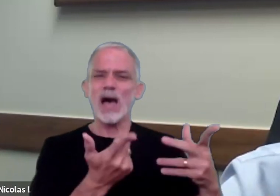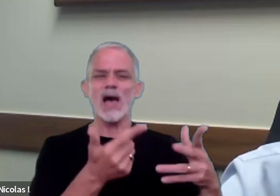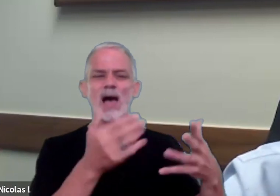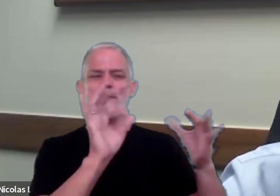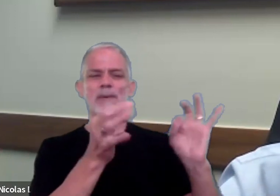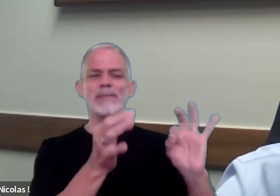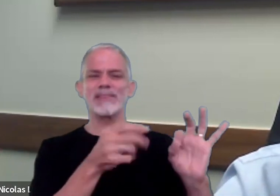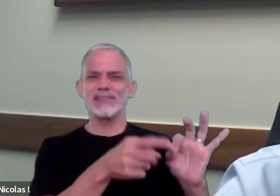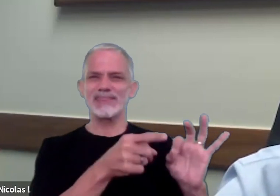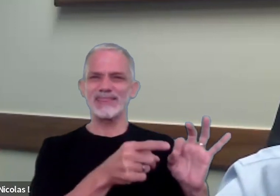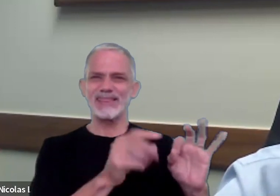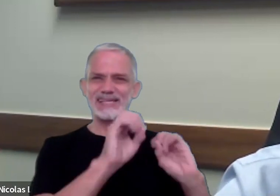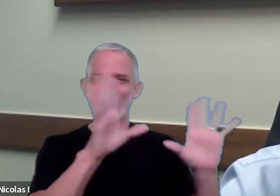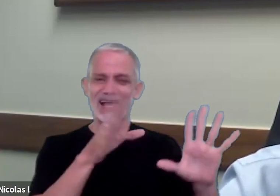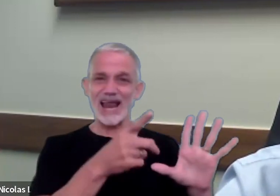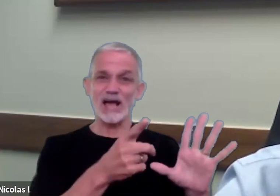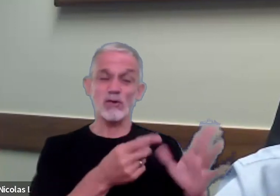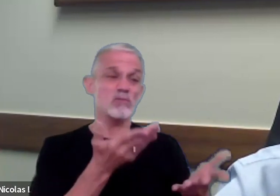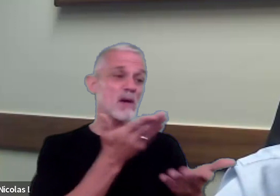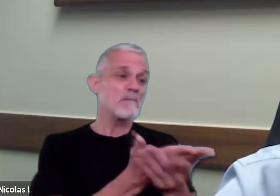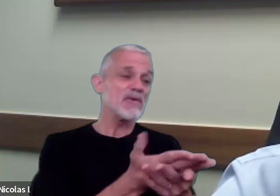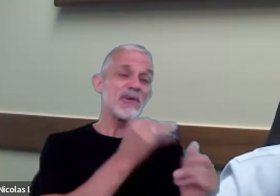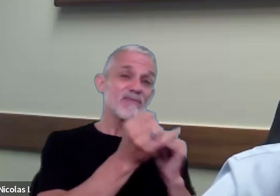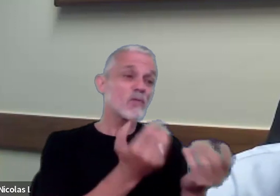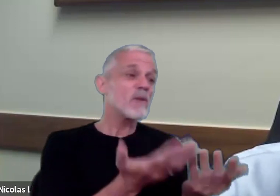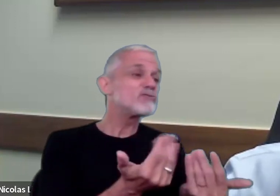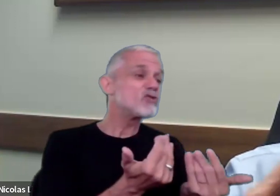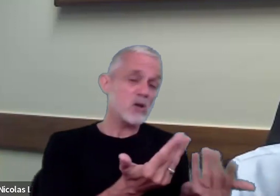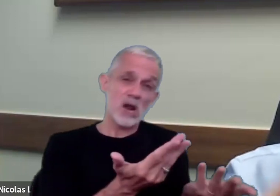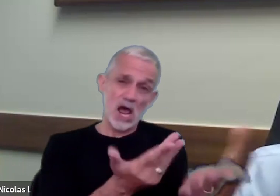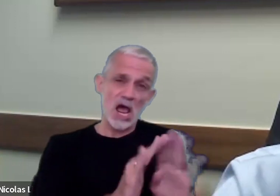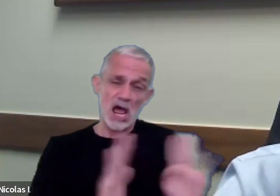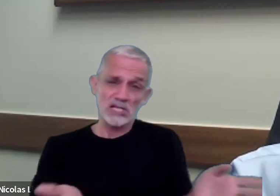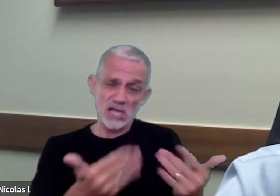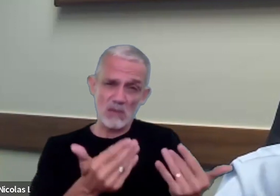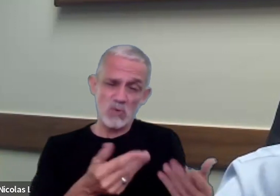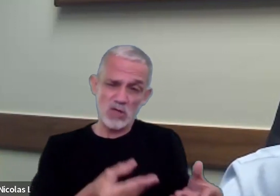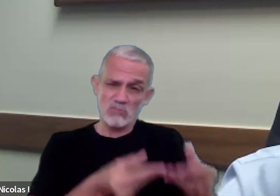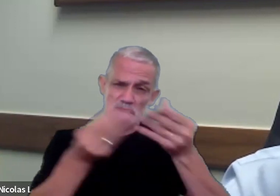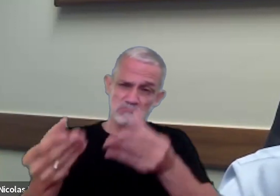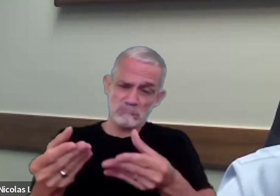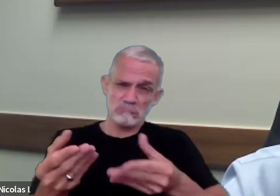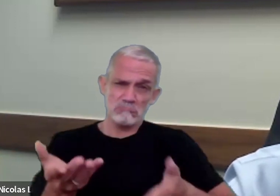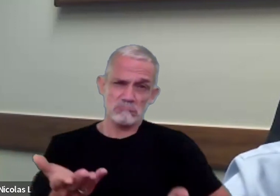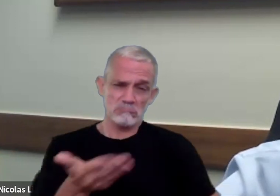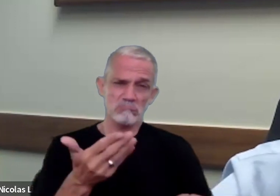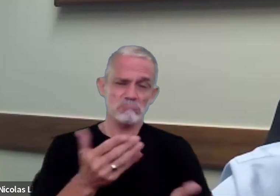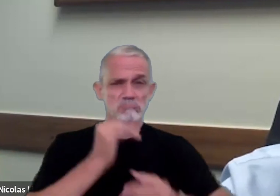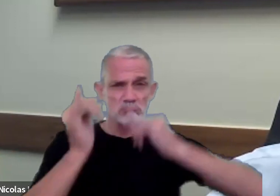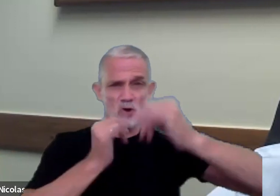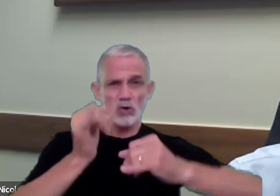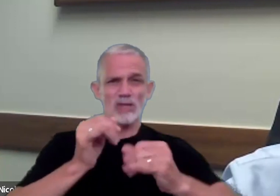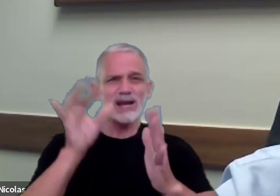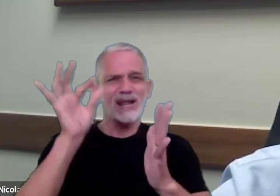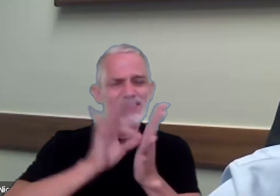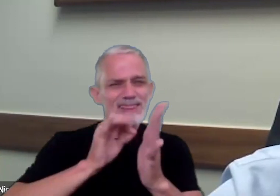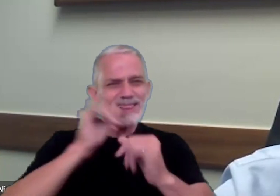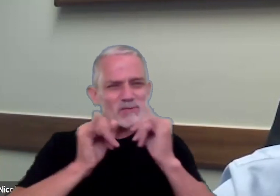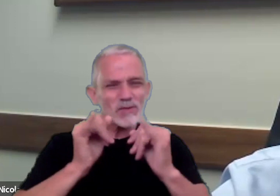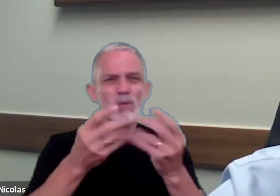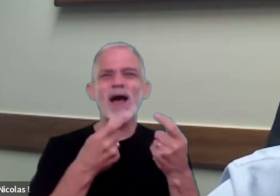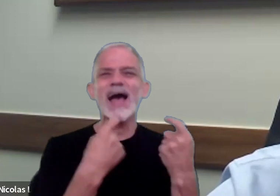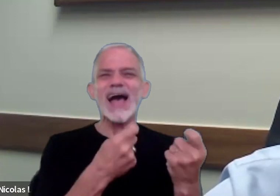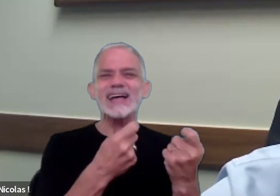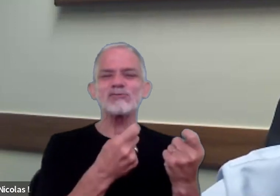de que con un requerimiento de información pueda exponer un detalle de cuáles son esos